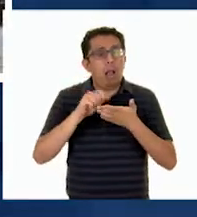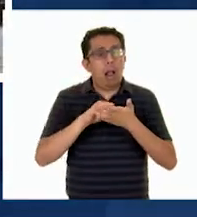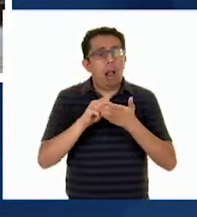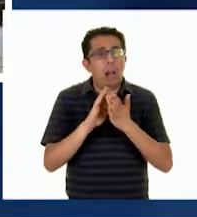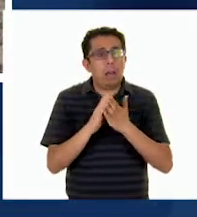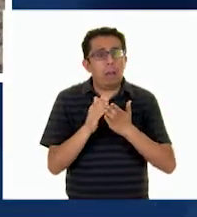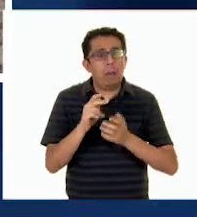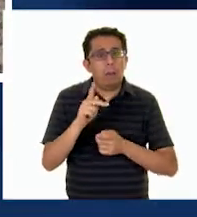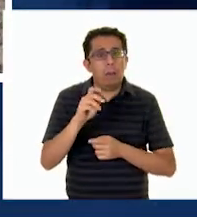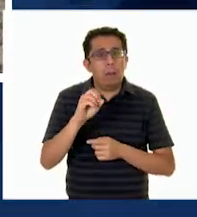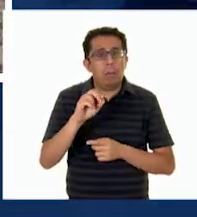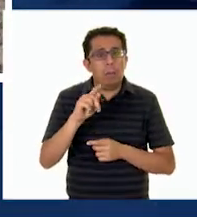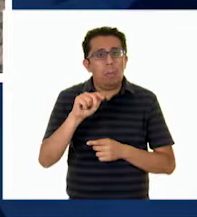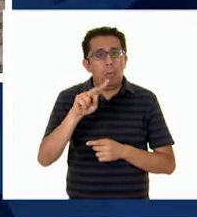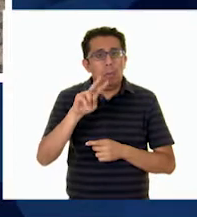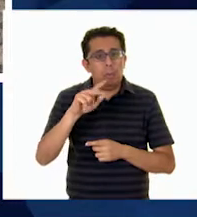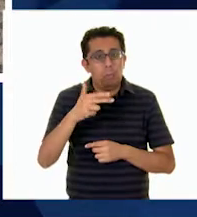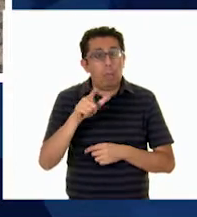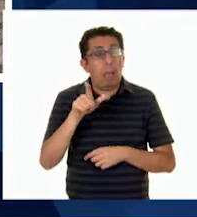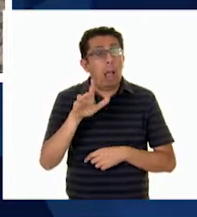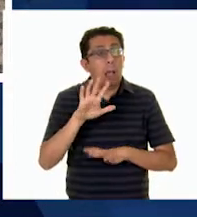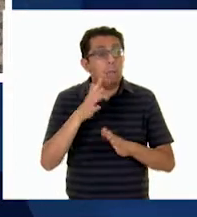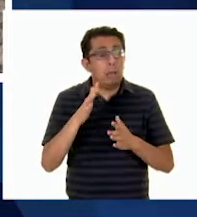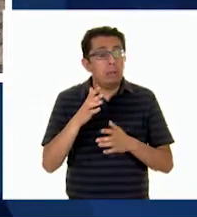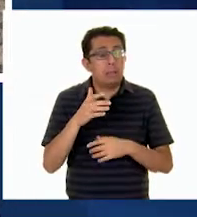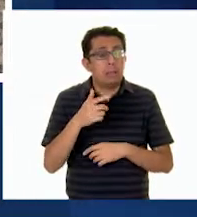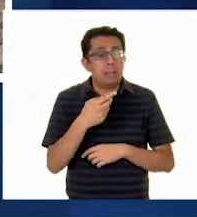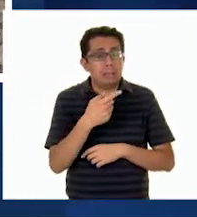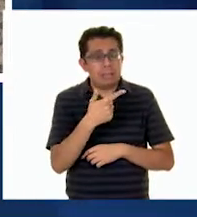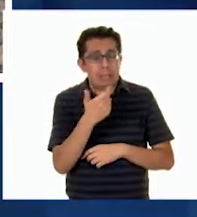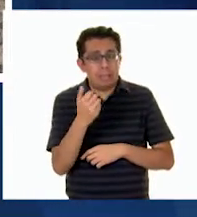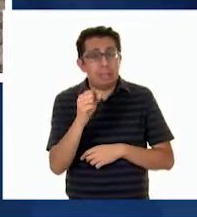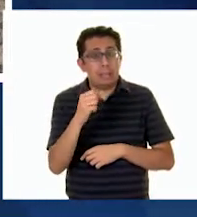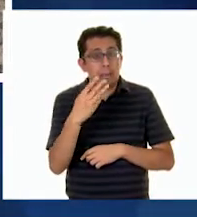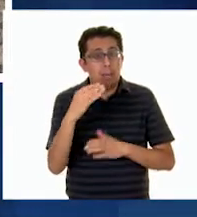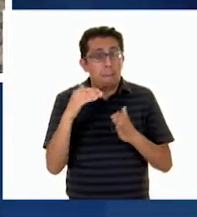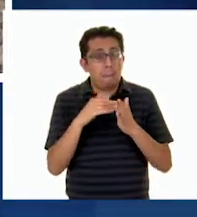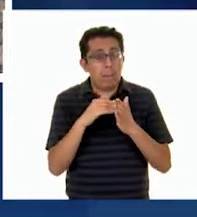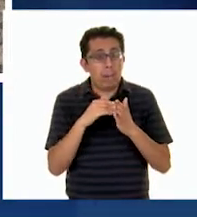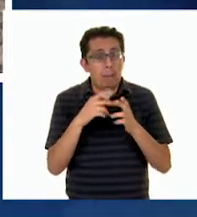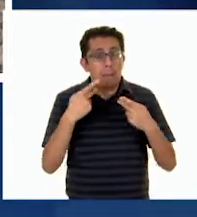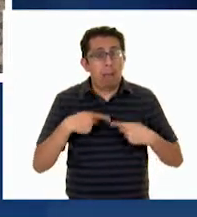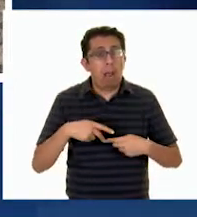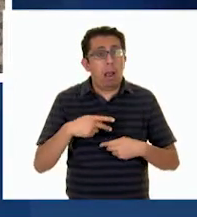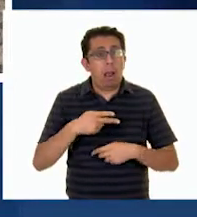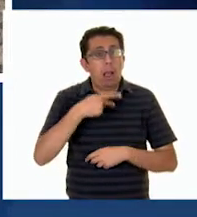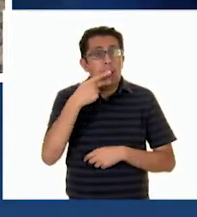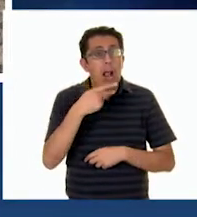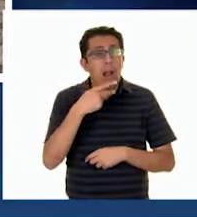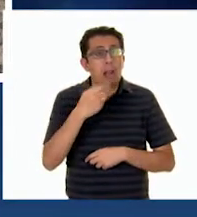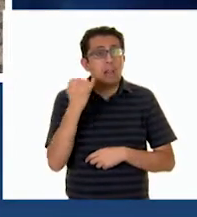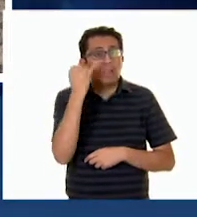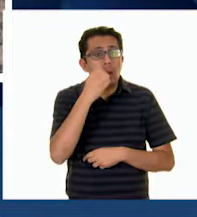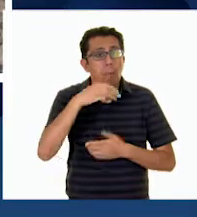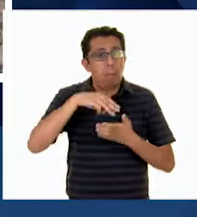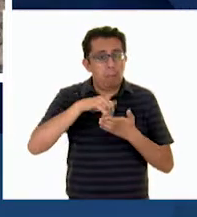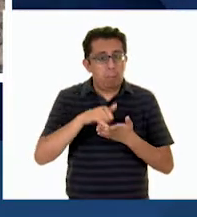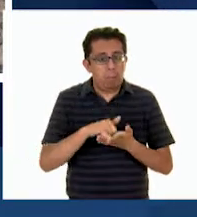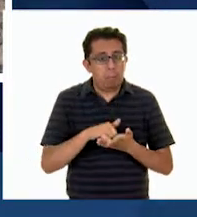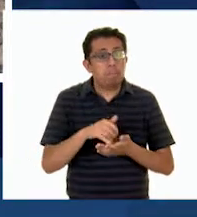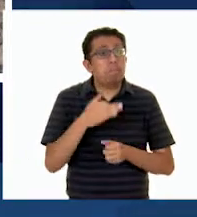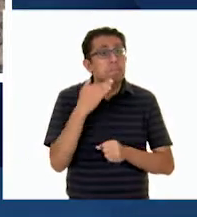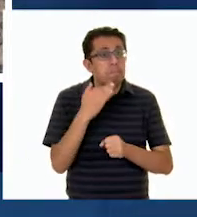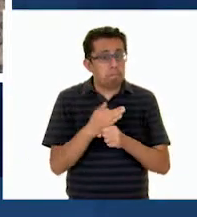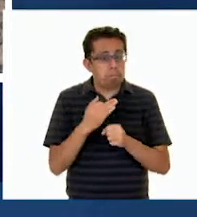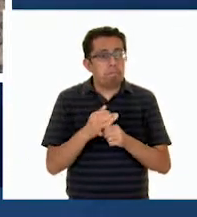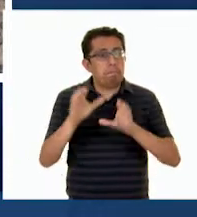censo oficial Hay alrededor de 774 mil personas Que hablan maya Ahora vamos a interpretar Un fragmento